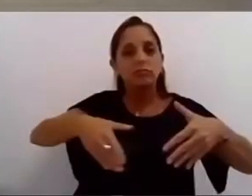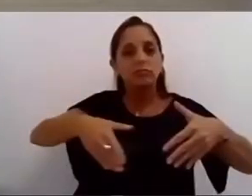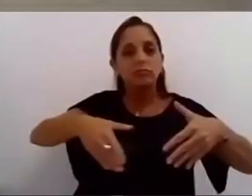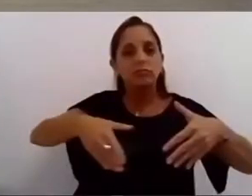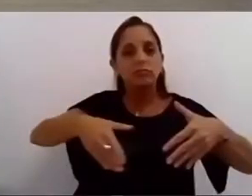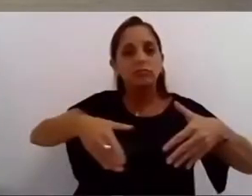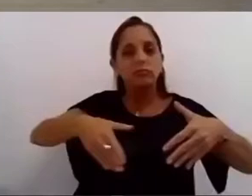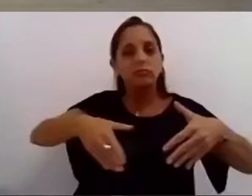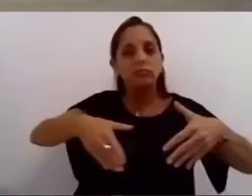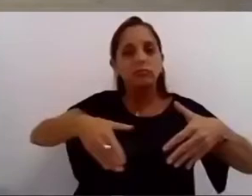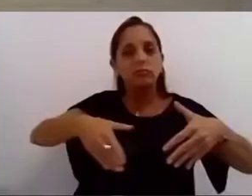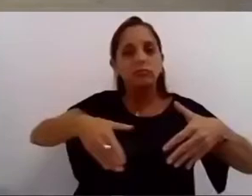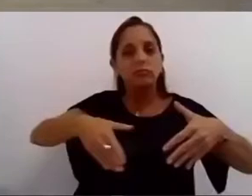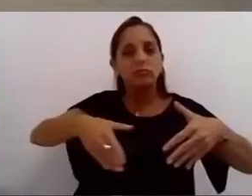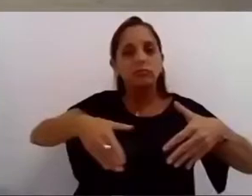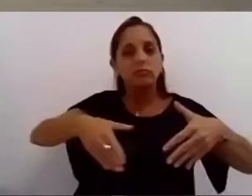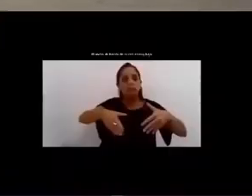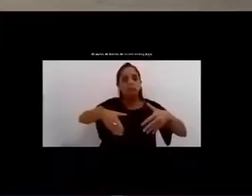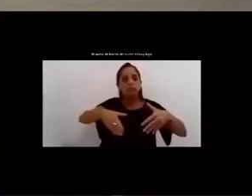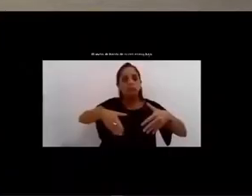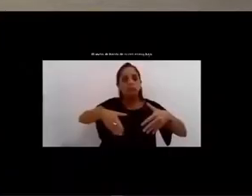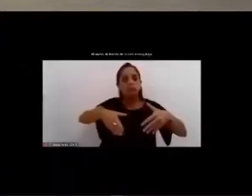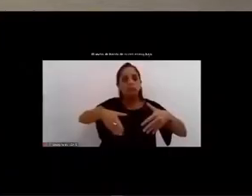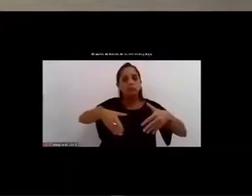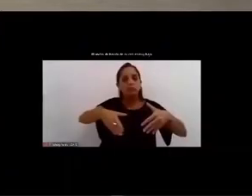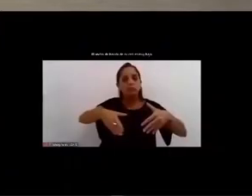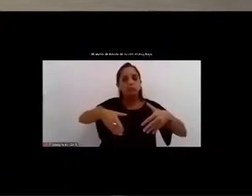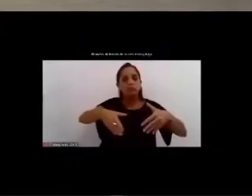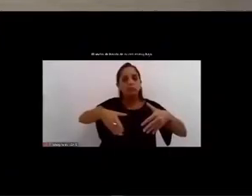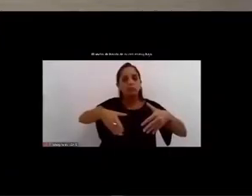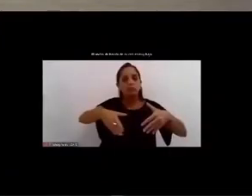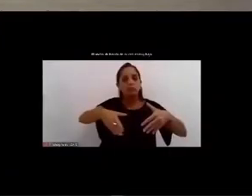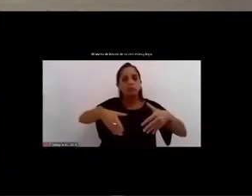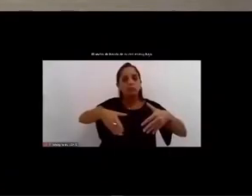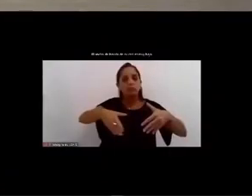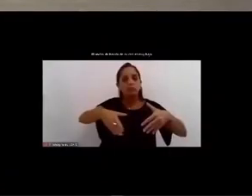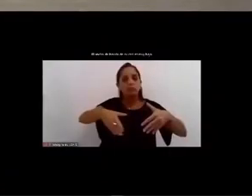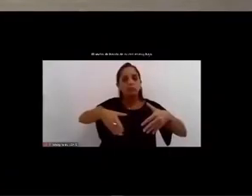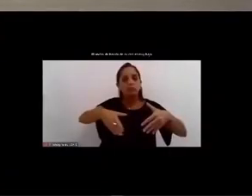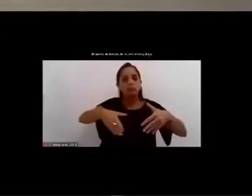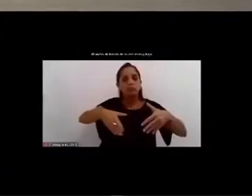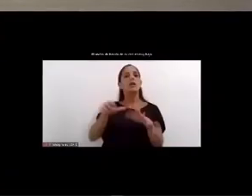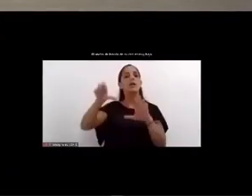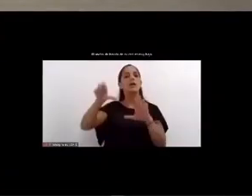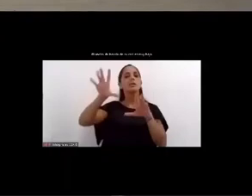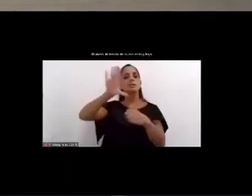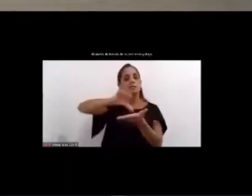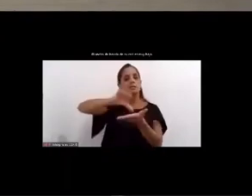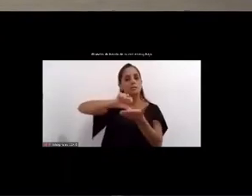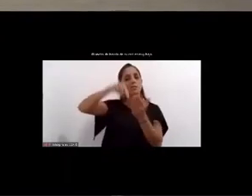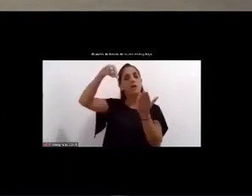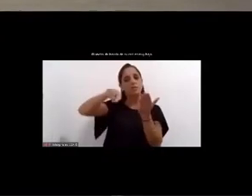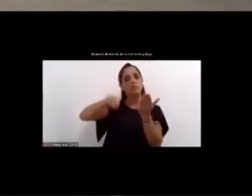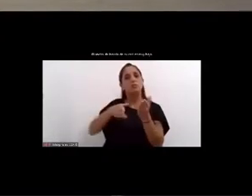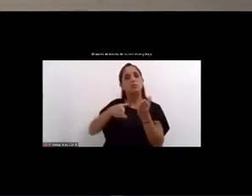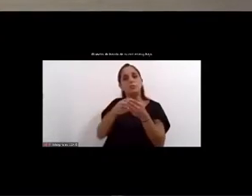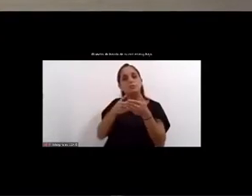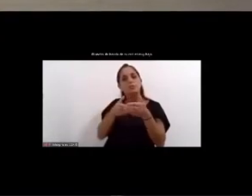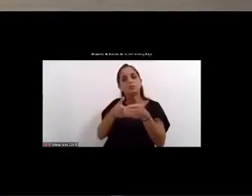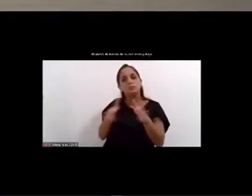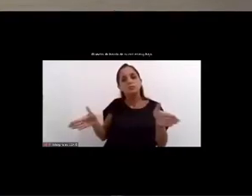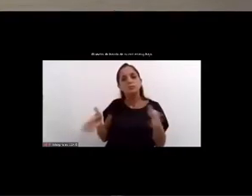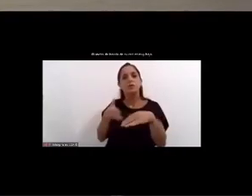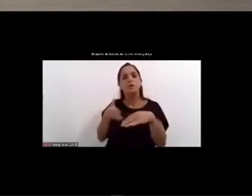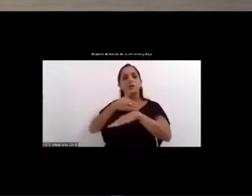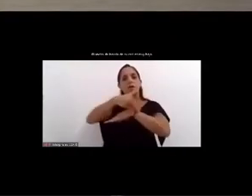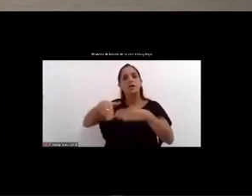el gobernador un convenio histórico para la apertura de bulevar seguí entre ayacucho y grandoli es el primer paso para que los